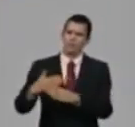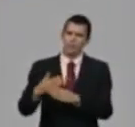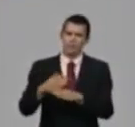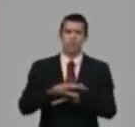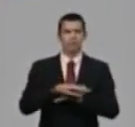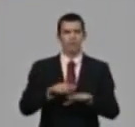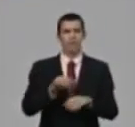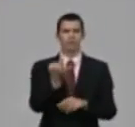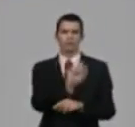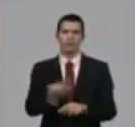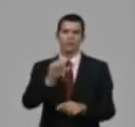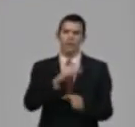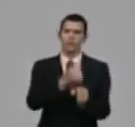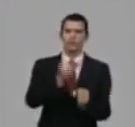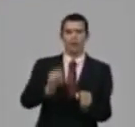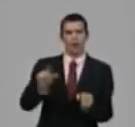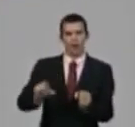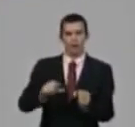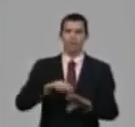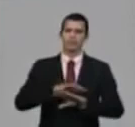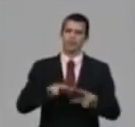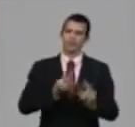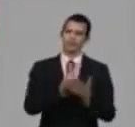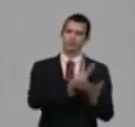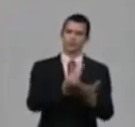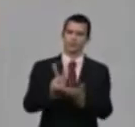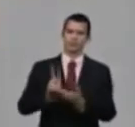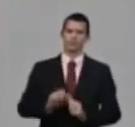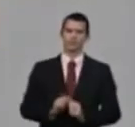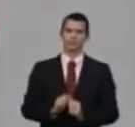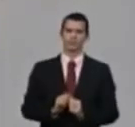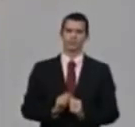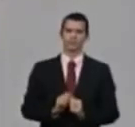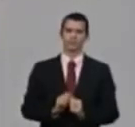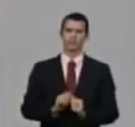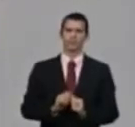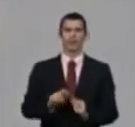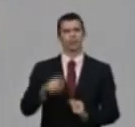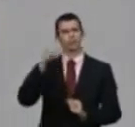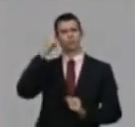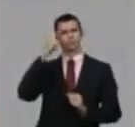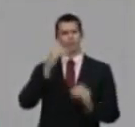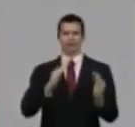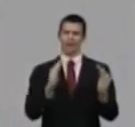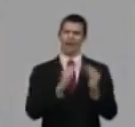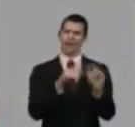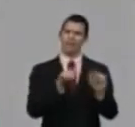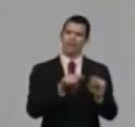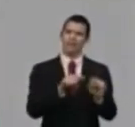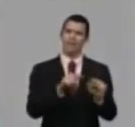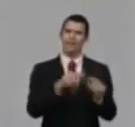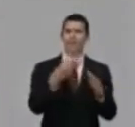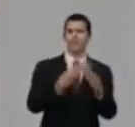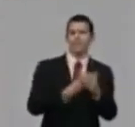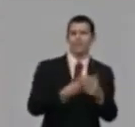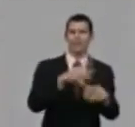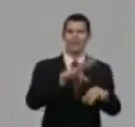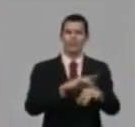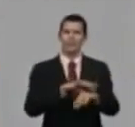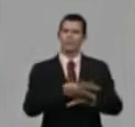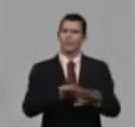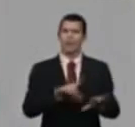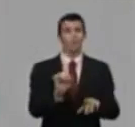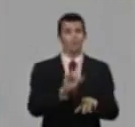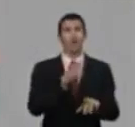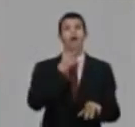personas que tienen unos ingresos insuficientes, sino son todos aquellos núcleos que por alguna manera u otra resultan vulnerables. Por ejemplo, porque hay una mujer